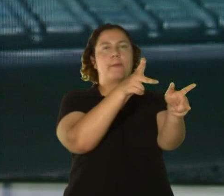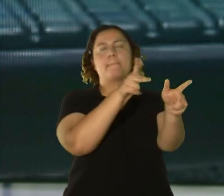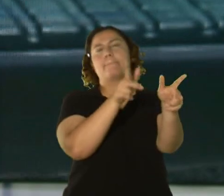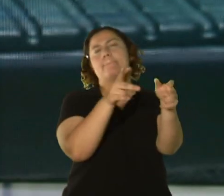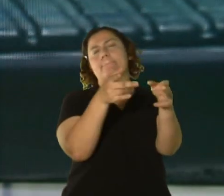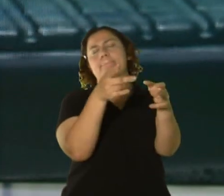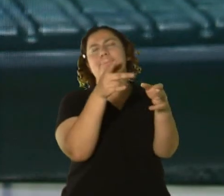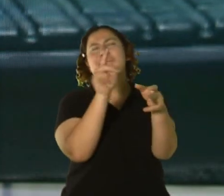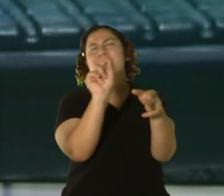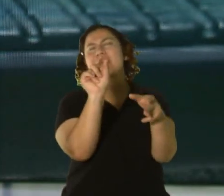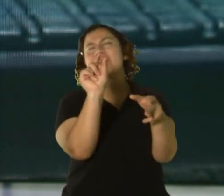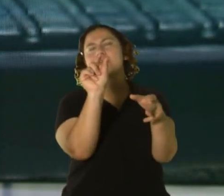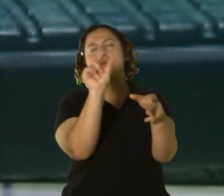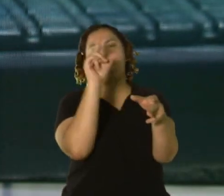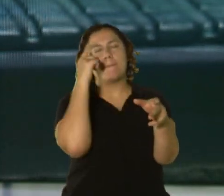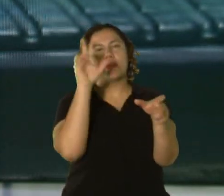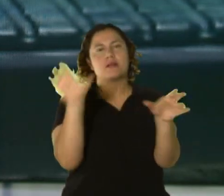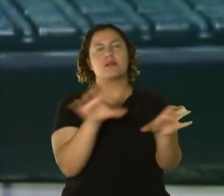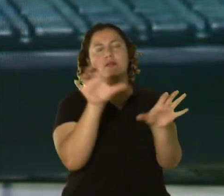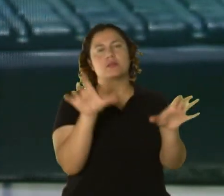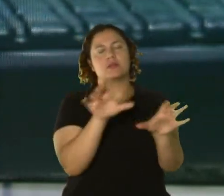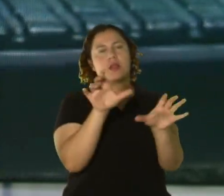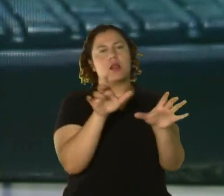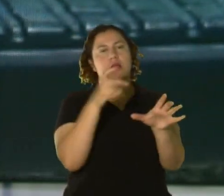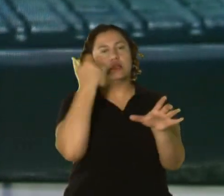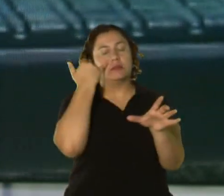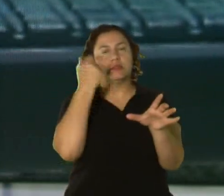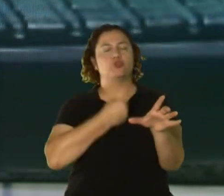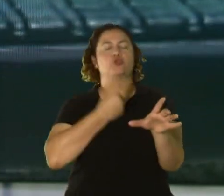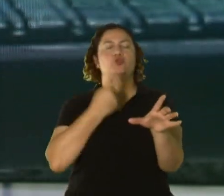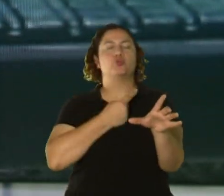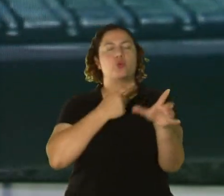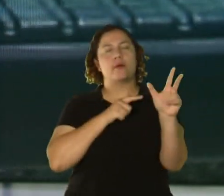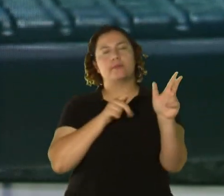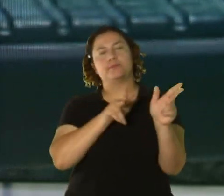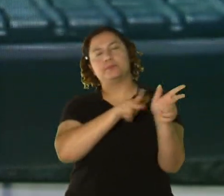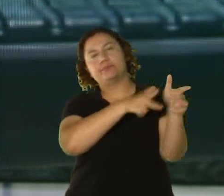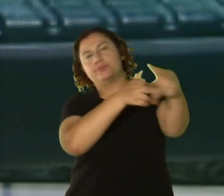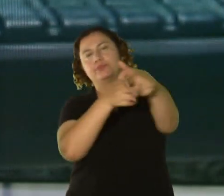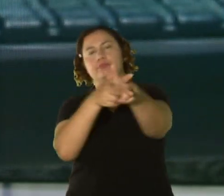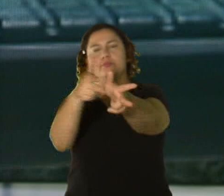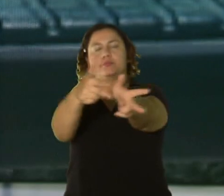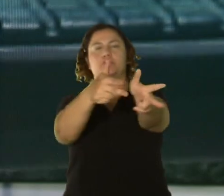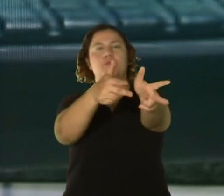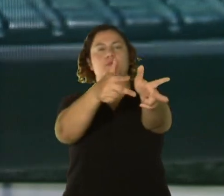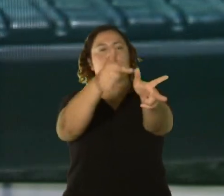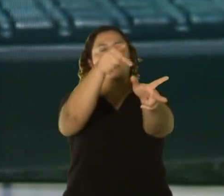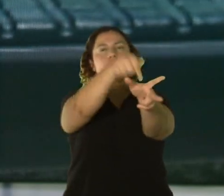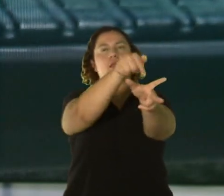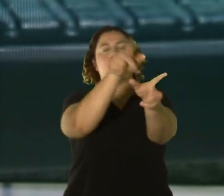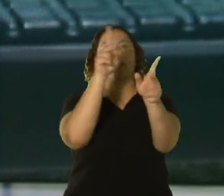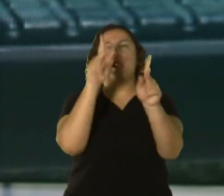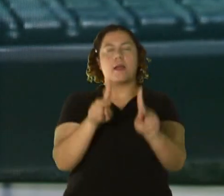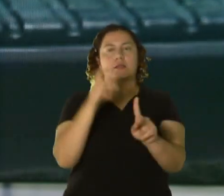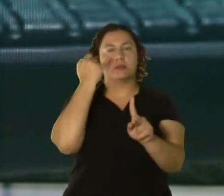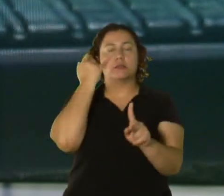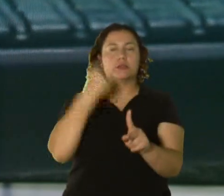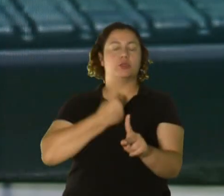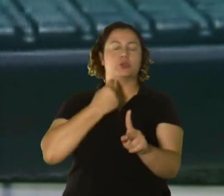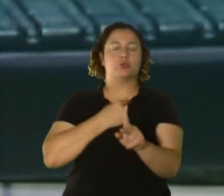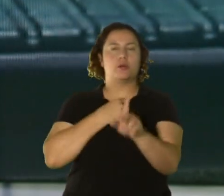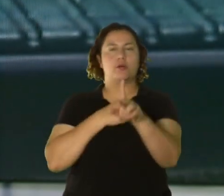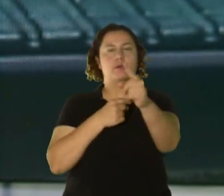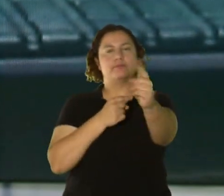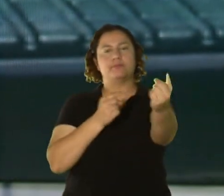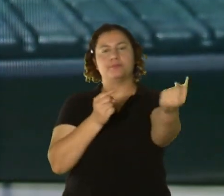al vehículo para provocar que la persona, si está sola, se baje del vehículo. ¿Qué es lo que hacen en ese momento? Pues si hay otro